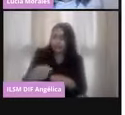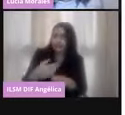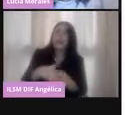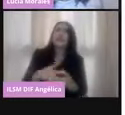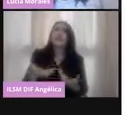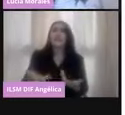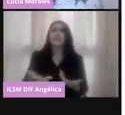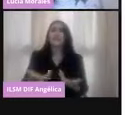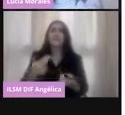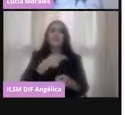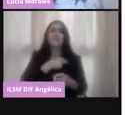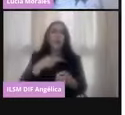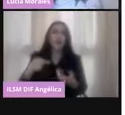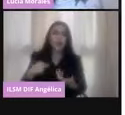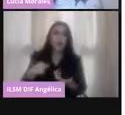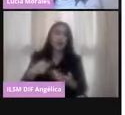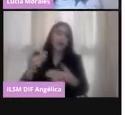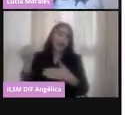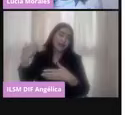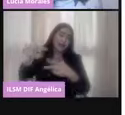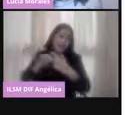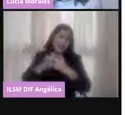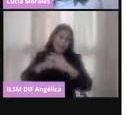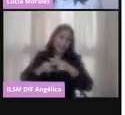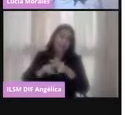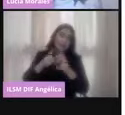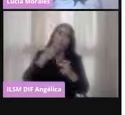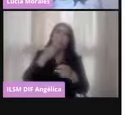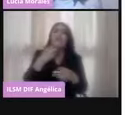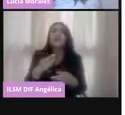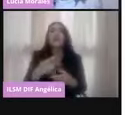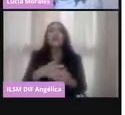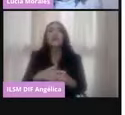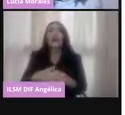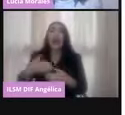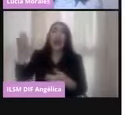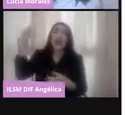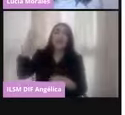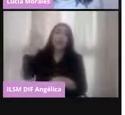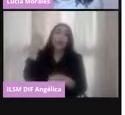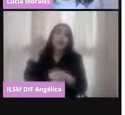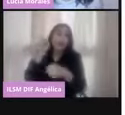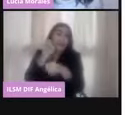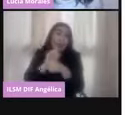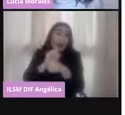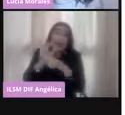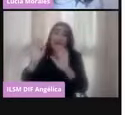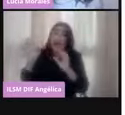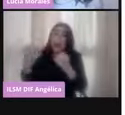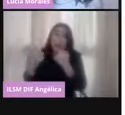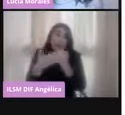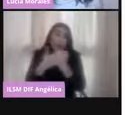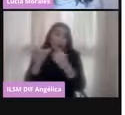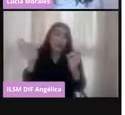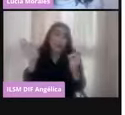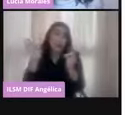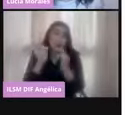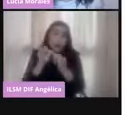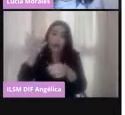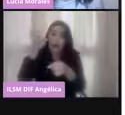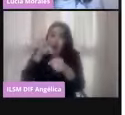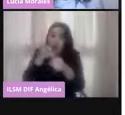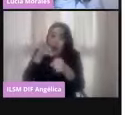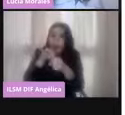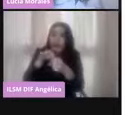estamos, como les decía en un inicio, a un poquito más de una semana de celebrar la jornada electoral, que es